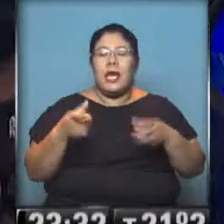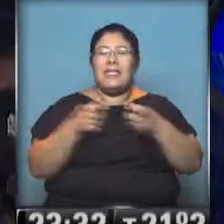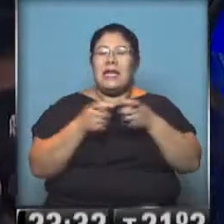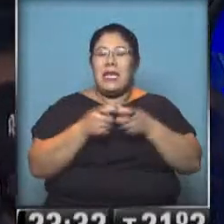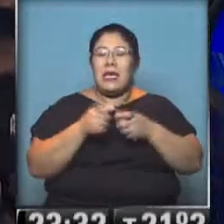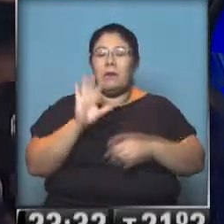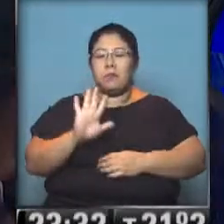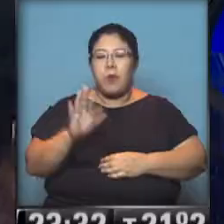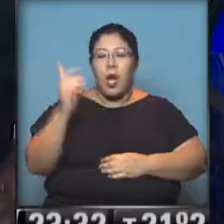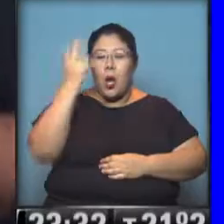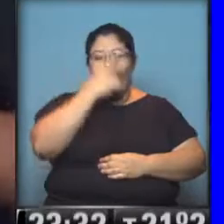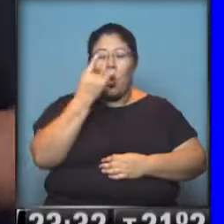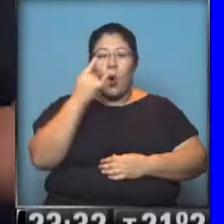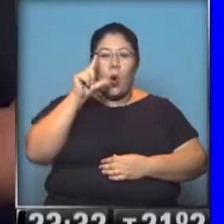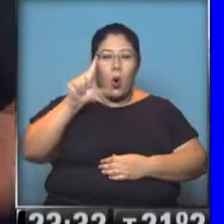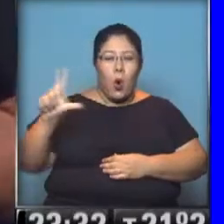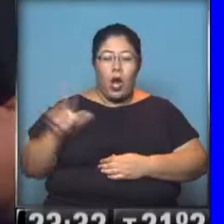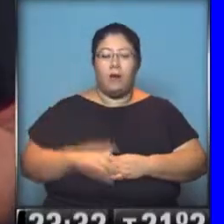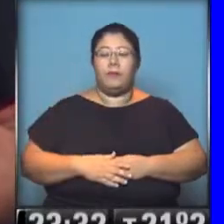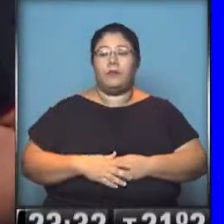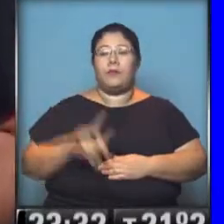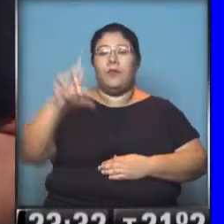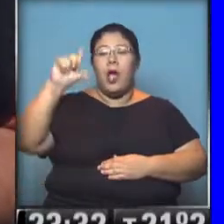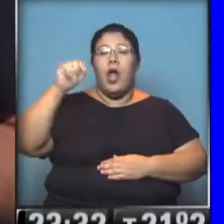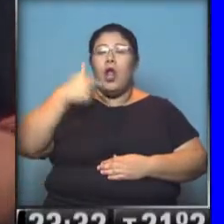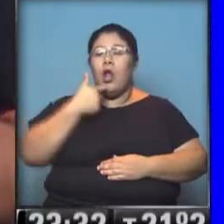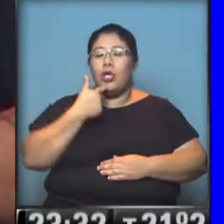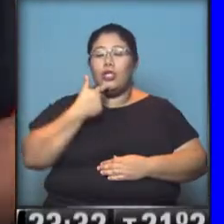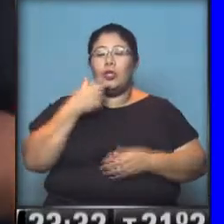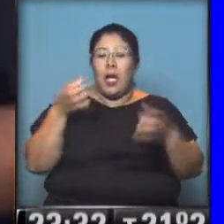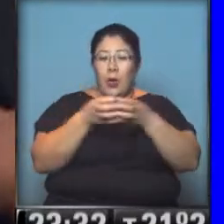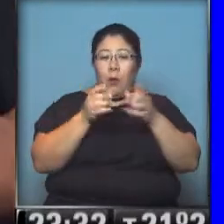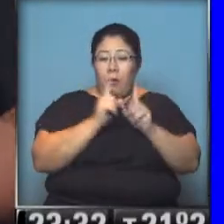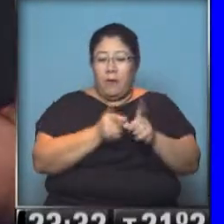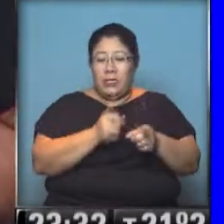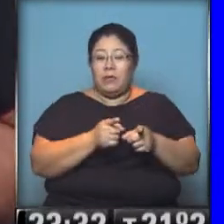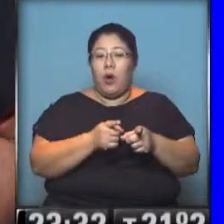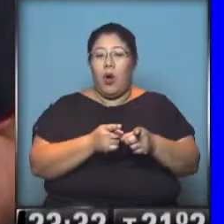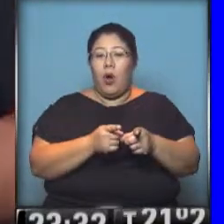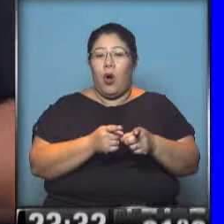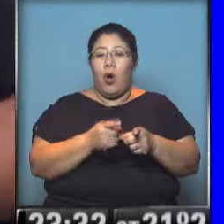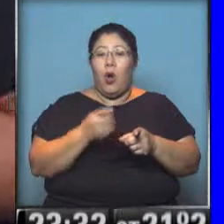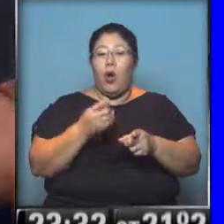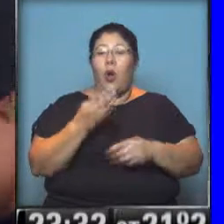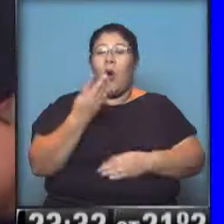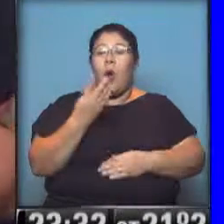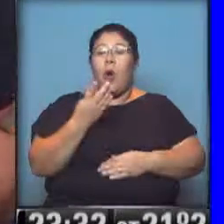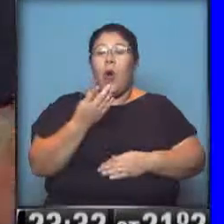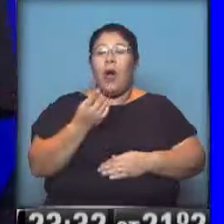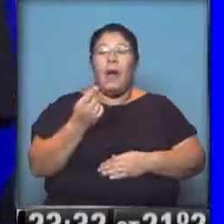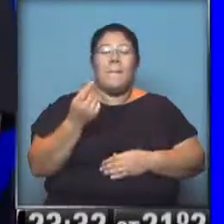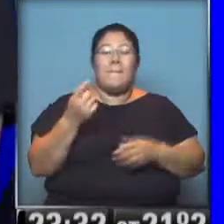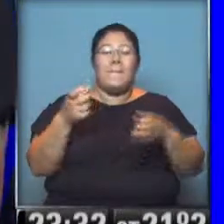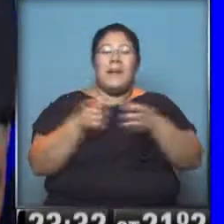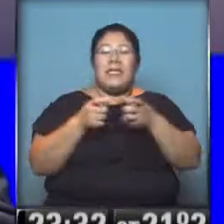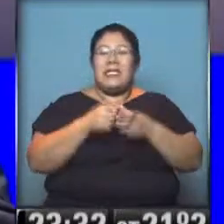momento, Alfredo Rosso dice... Redonditos de Ricota agotaron cuatro repertorios antes del primer disco. Maxi,